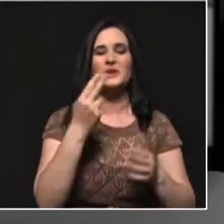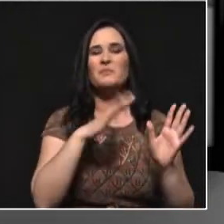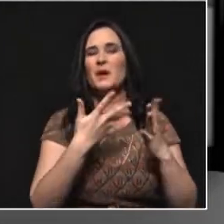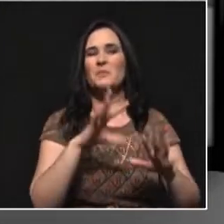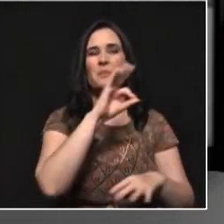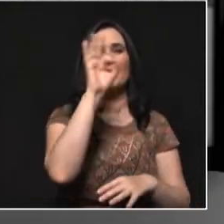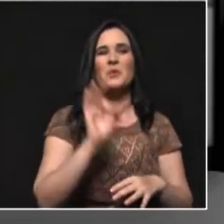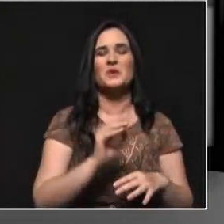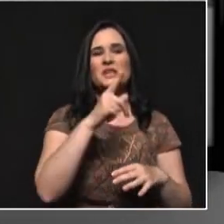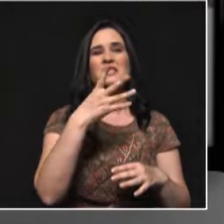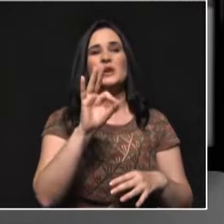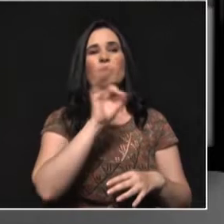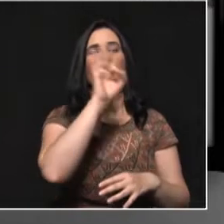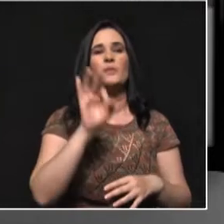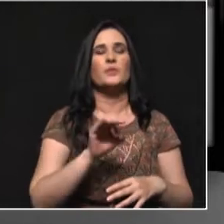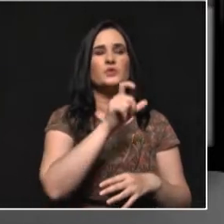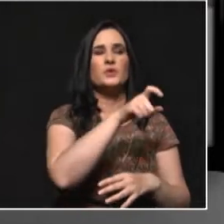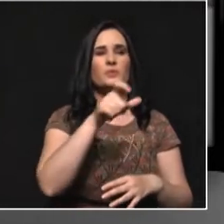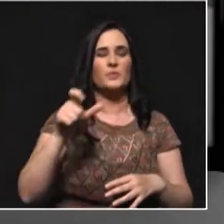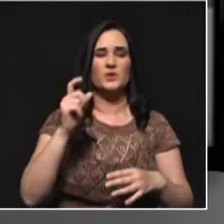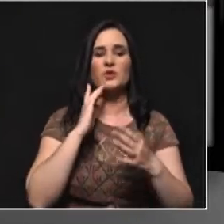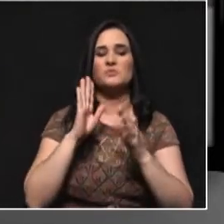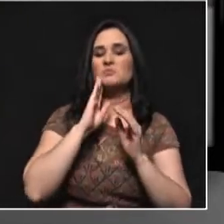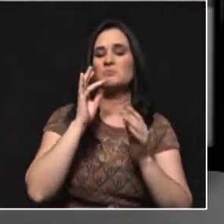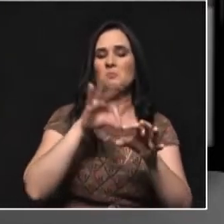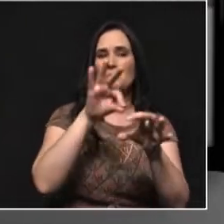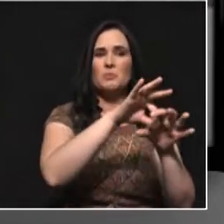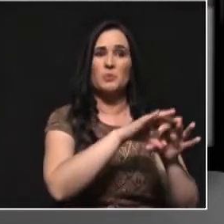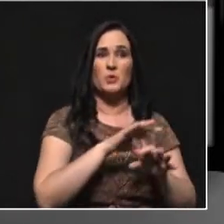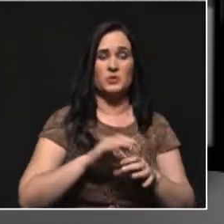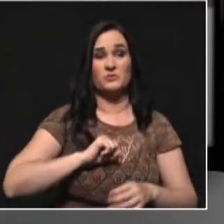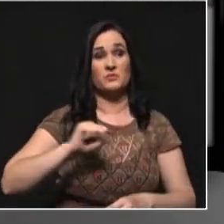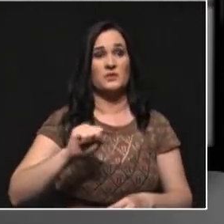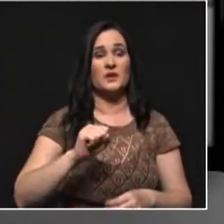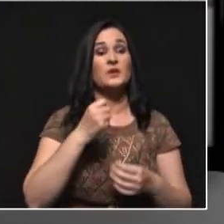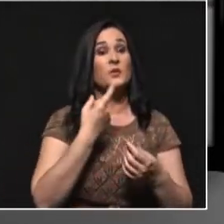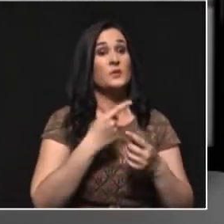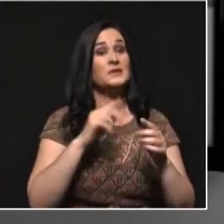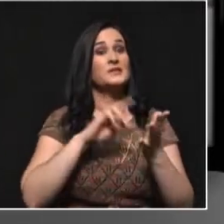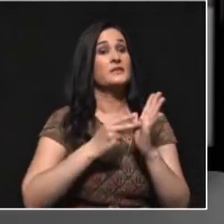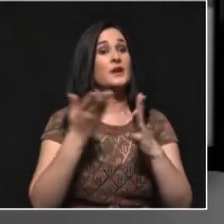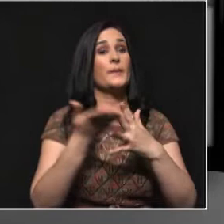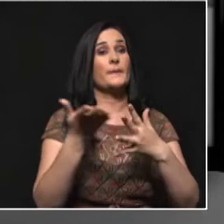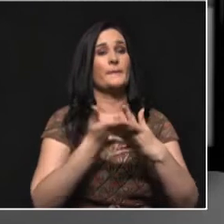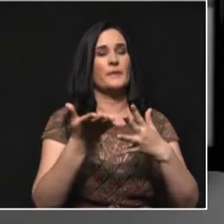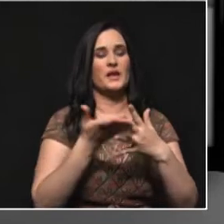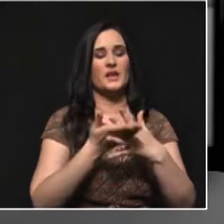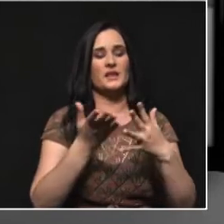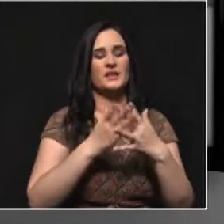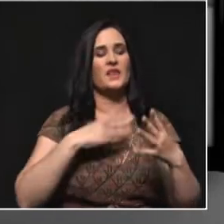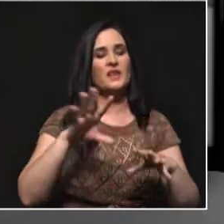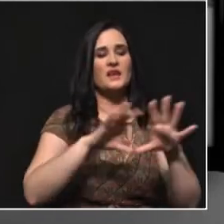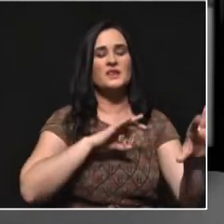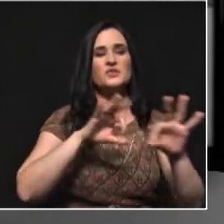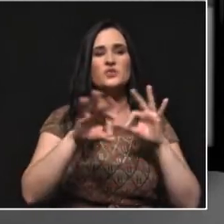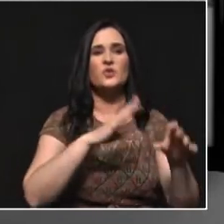Colombia votamos el 50% de los que podemos hacerlo, es decir, solo la mitad tomamos la decisión quién nos dirige, tanto a